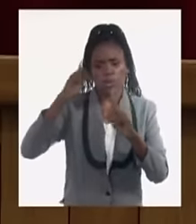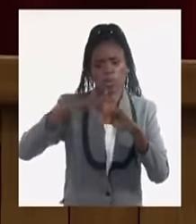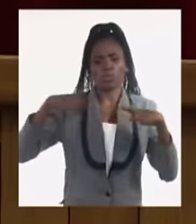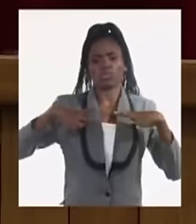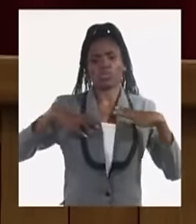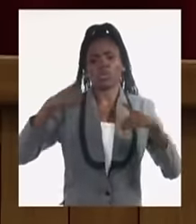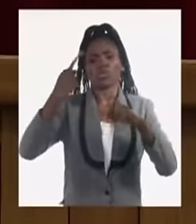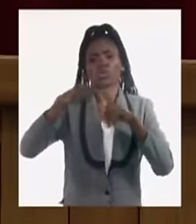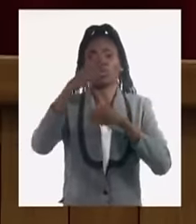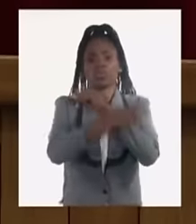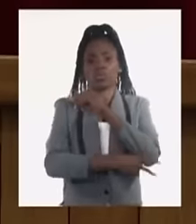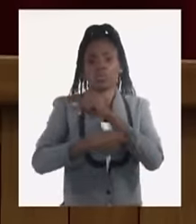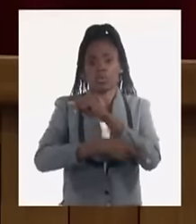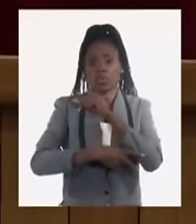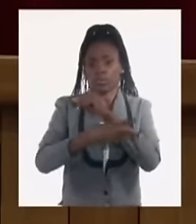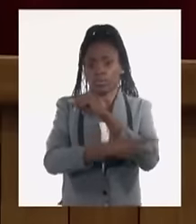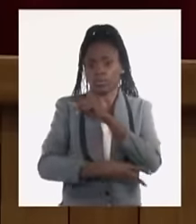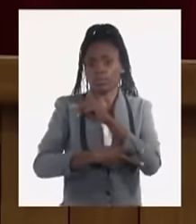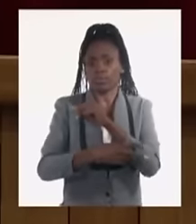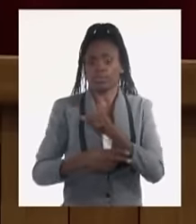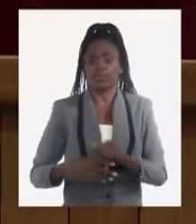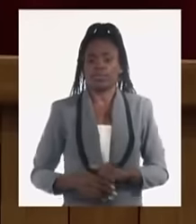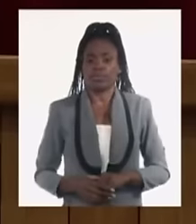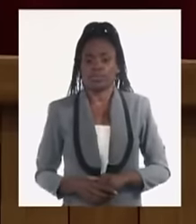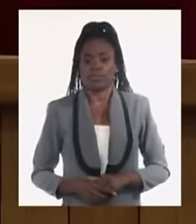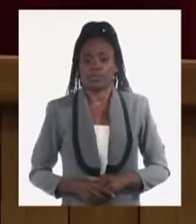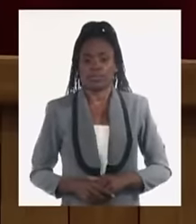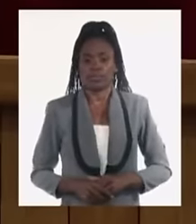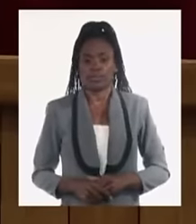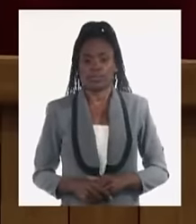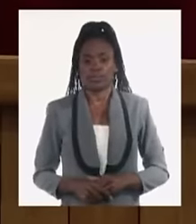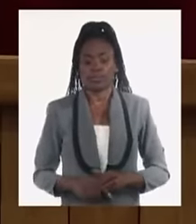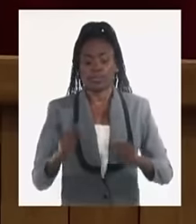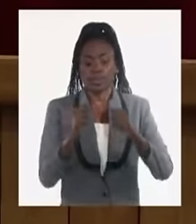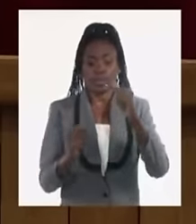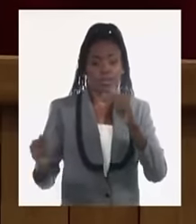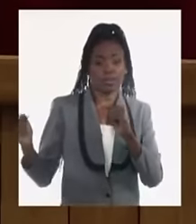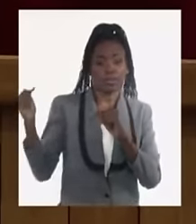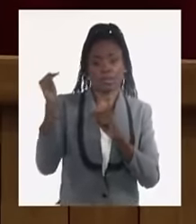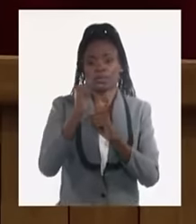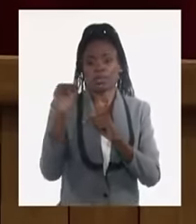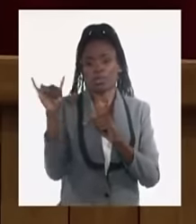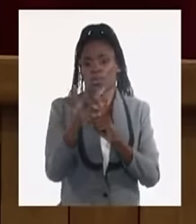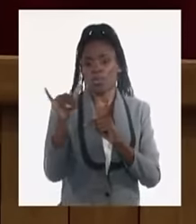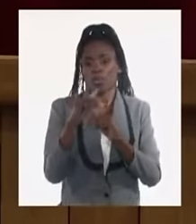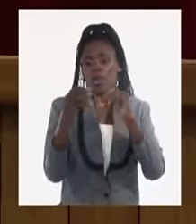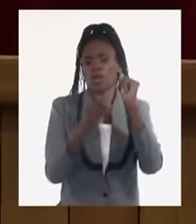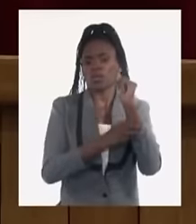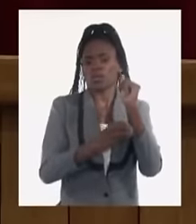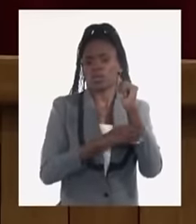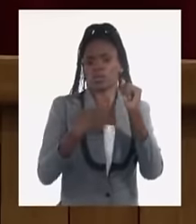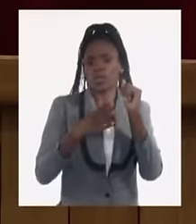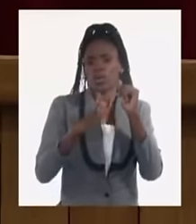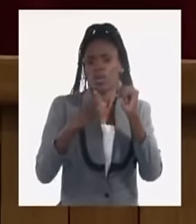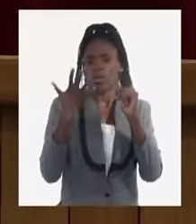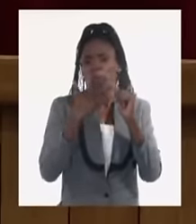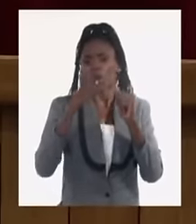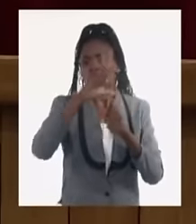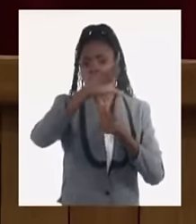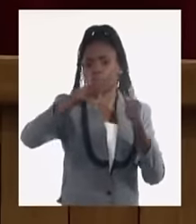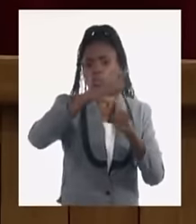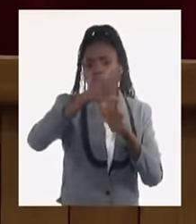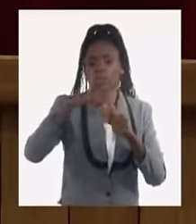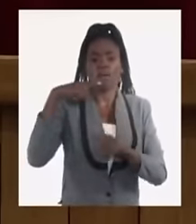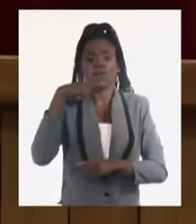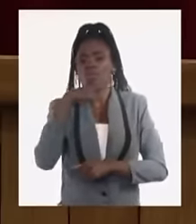Los mercados de otros destinos del mundo, priorizar también las potencialidades del mercado latinoamericano,